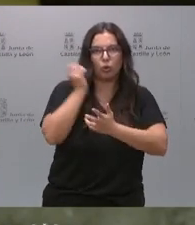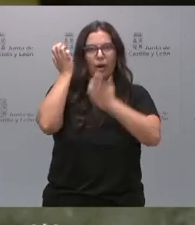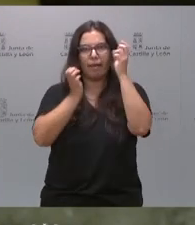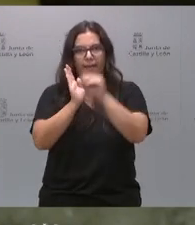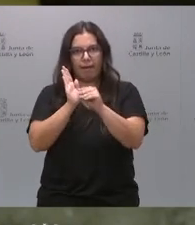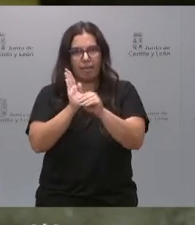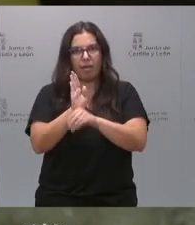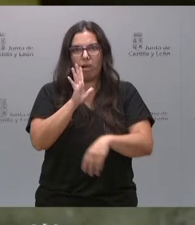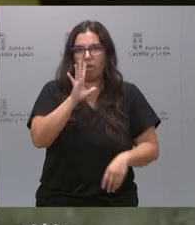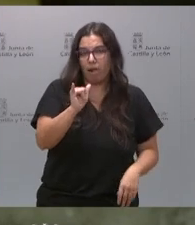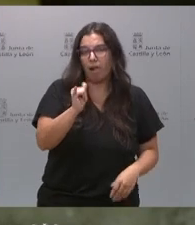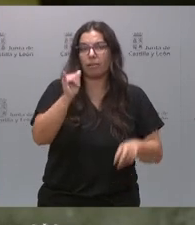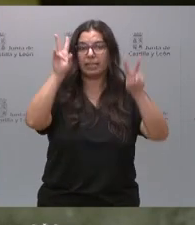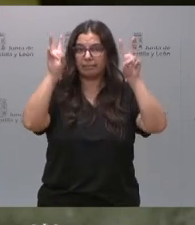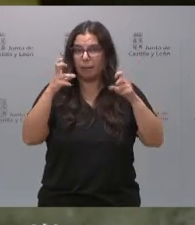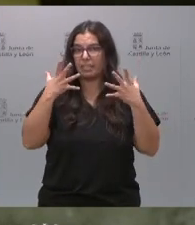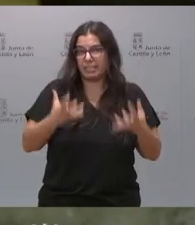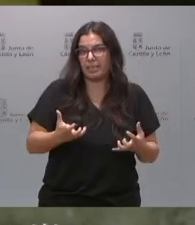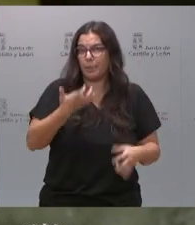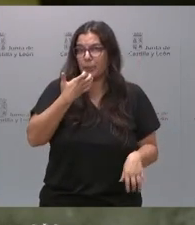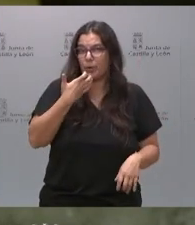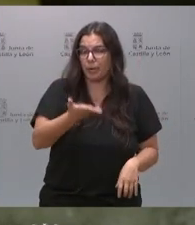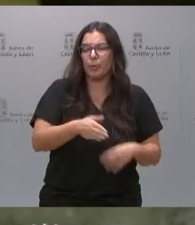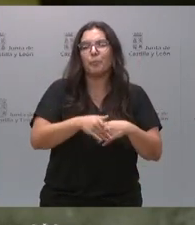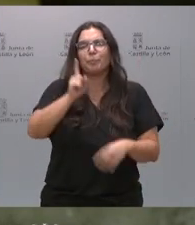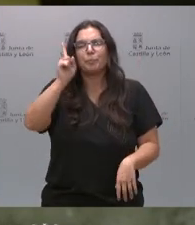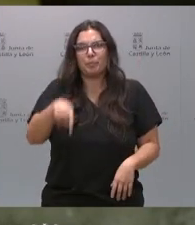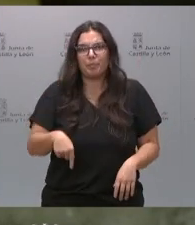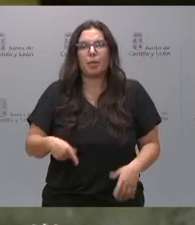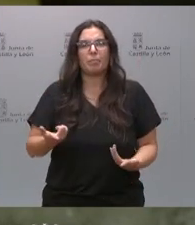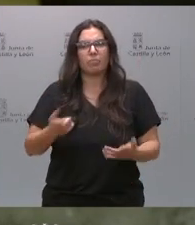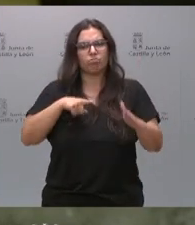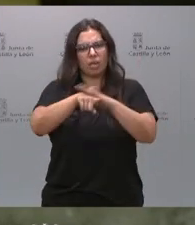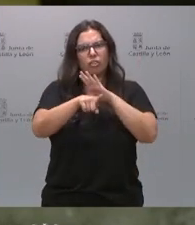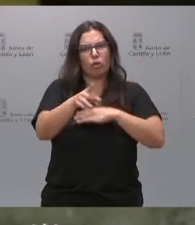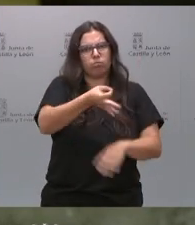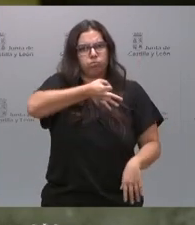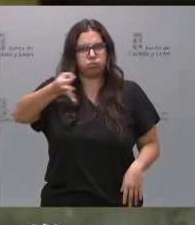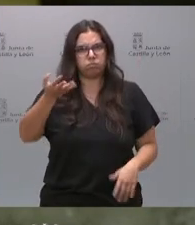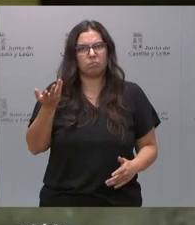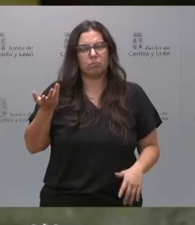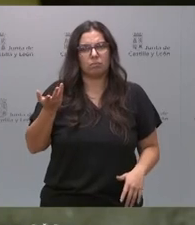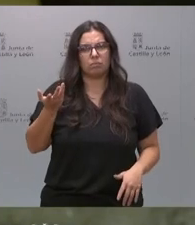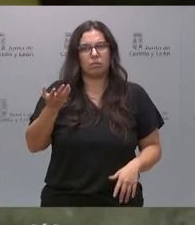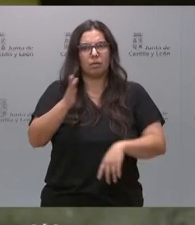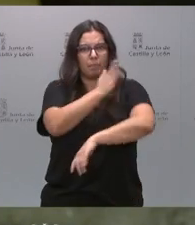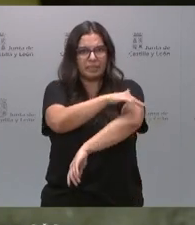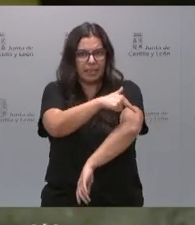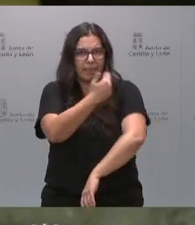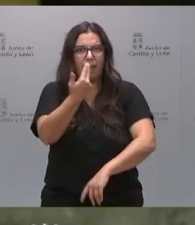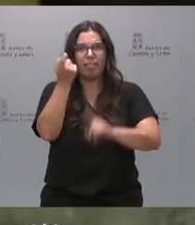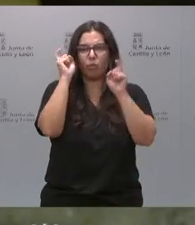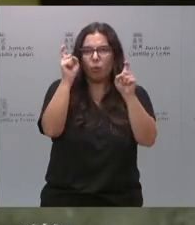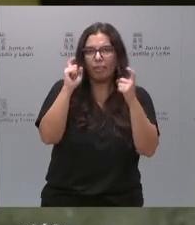en el tema de la sequía cómo hay también una gestión eficaz en la sanidad en la